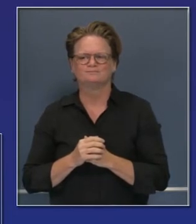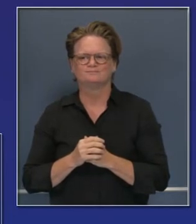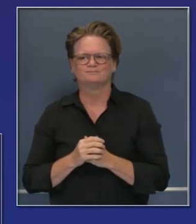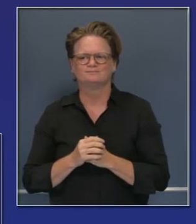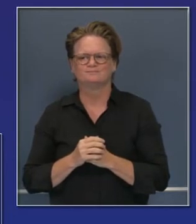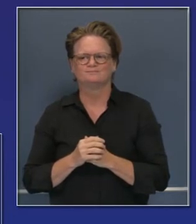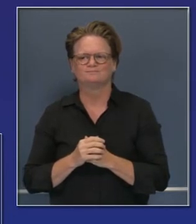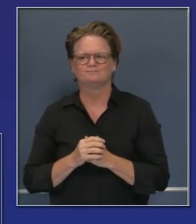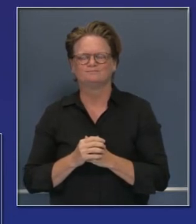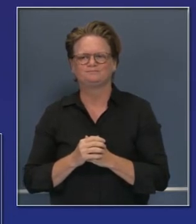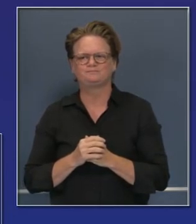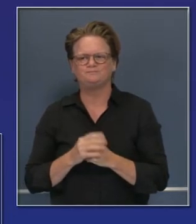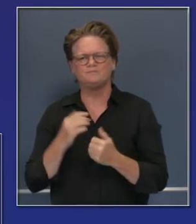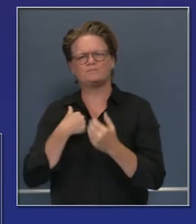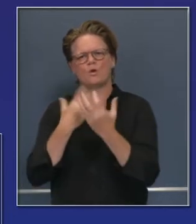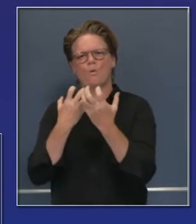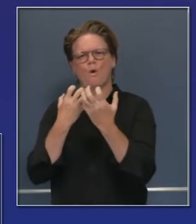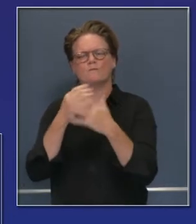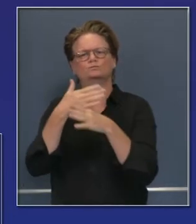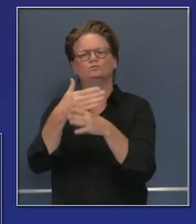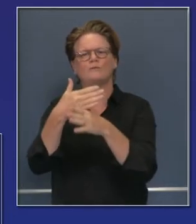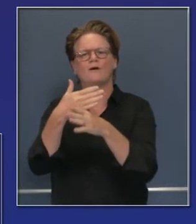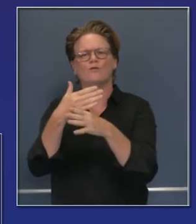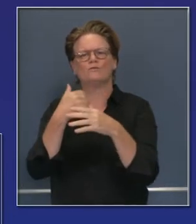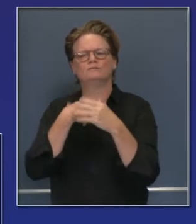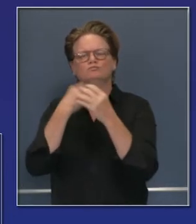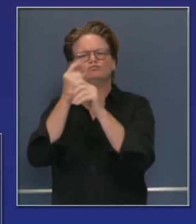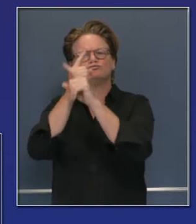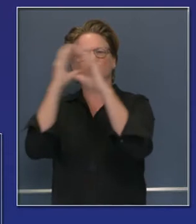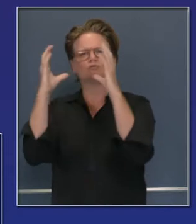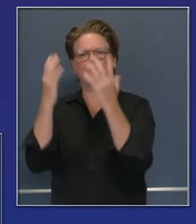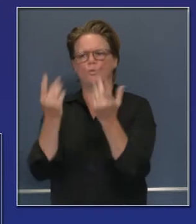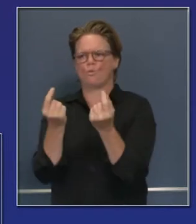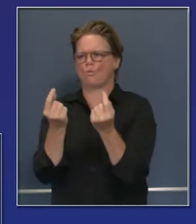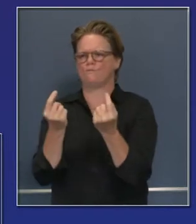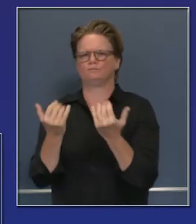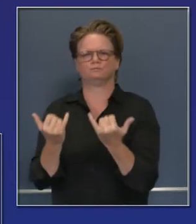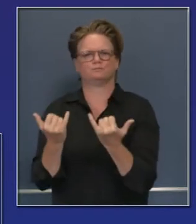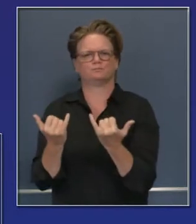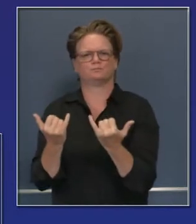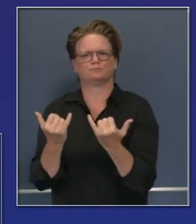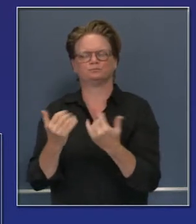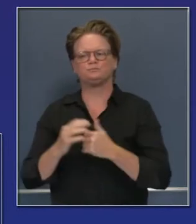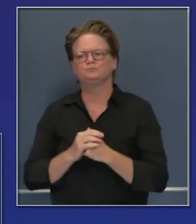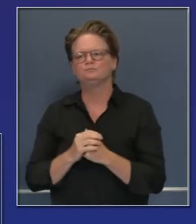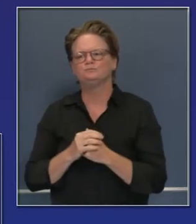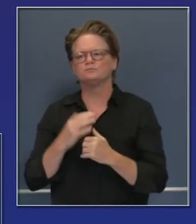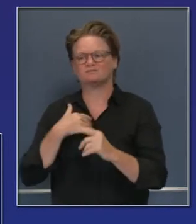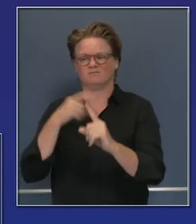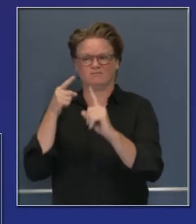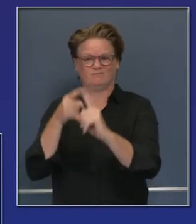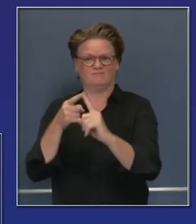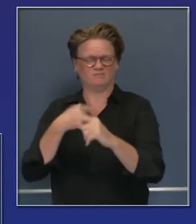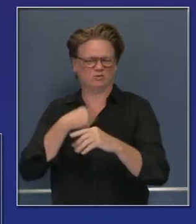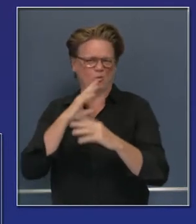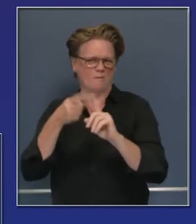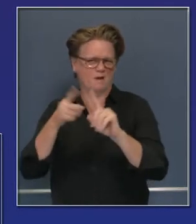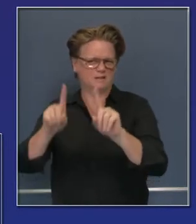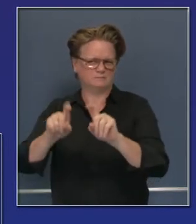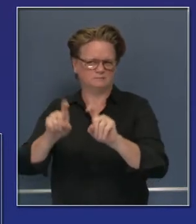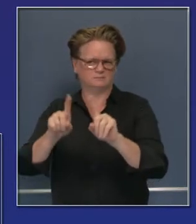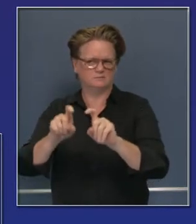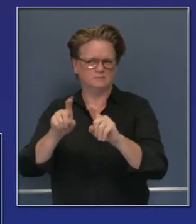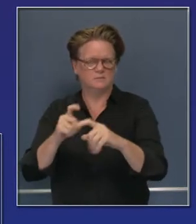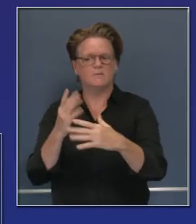dar un resumen breve de dónde estamos con lo que estamos haciendo actualmente para las pruebas del COVID en el estado de